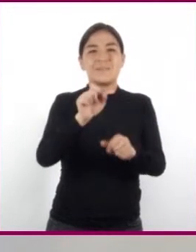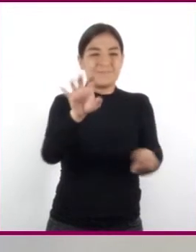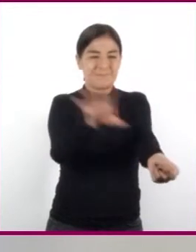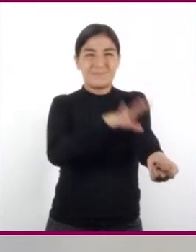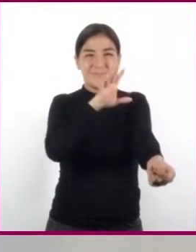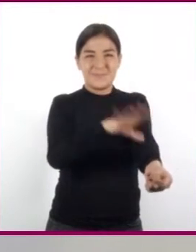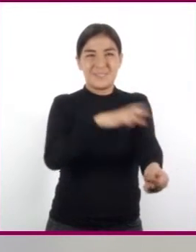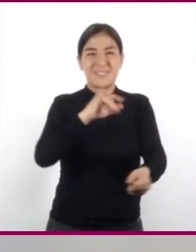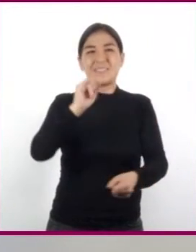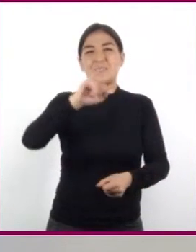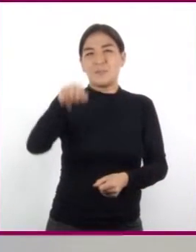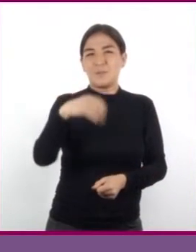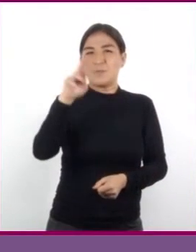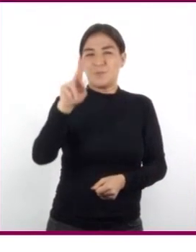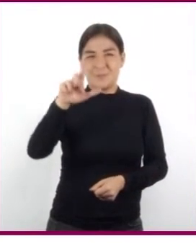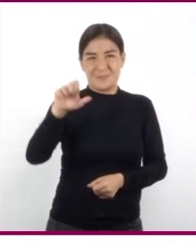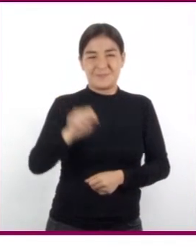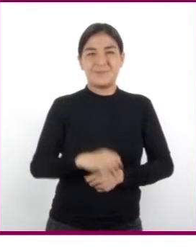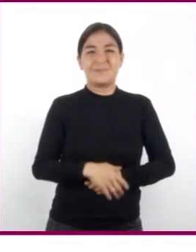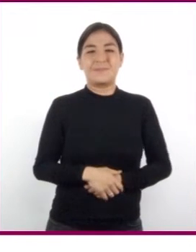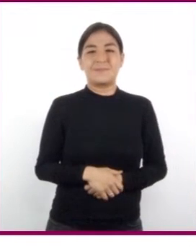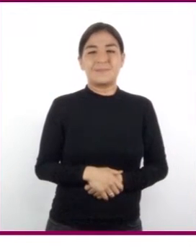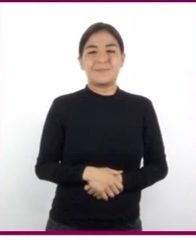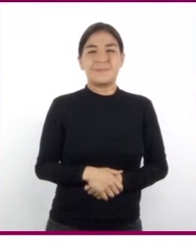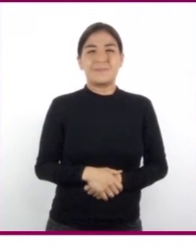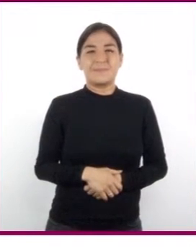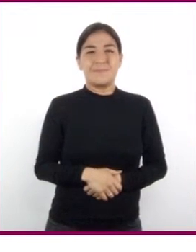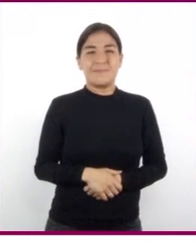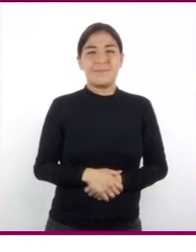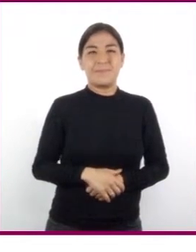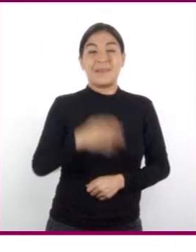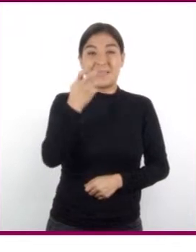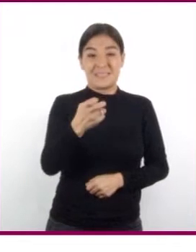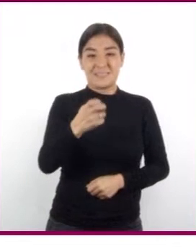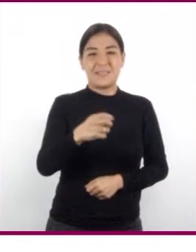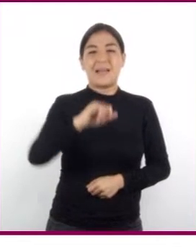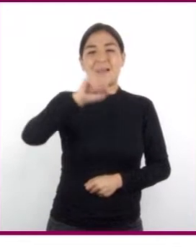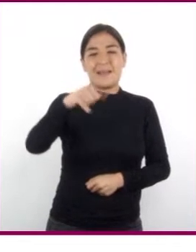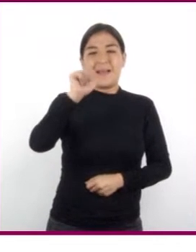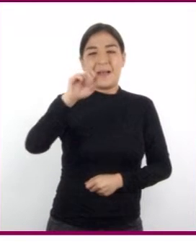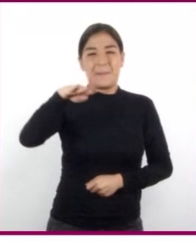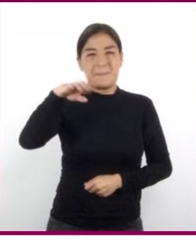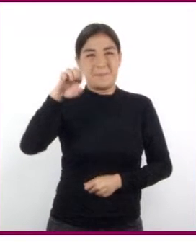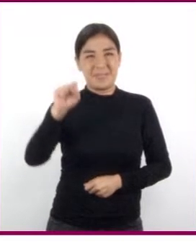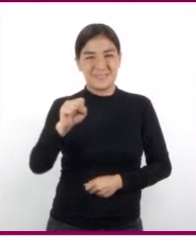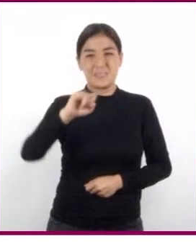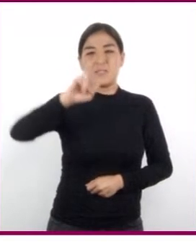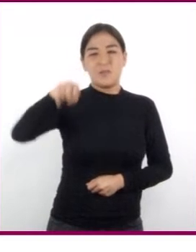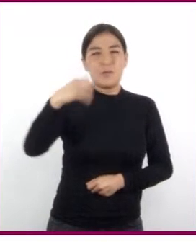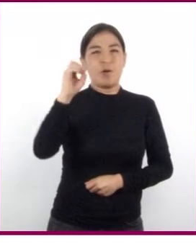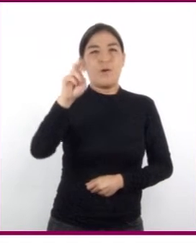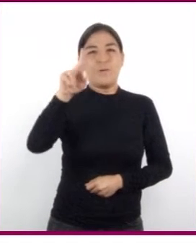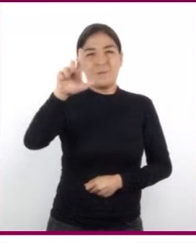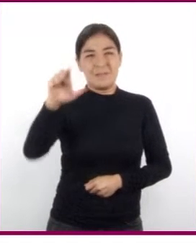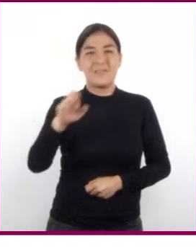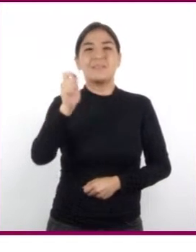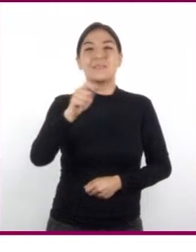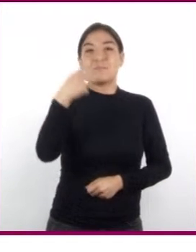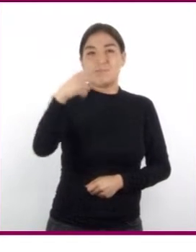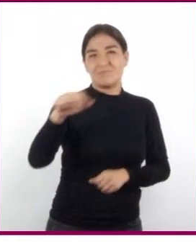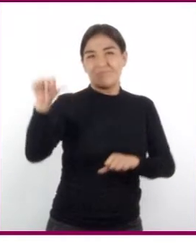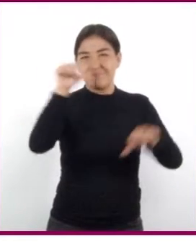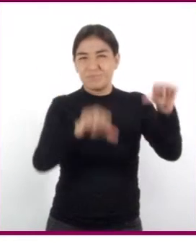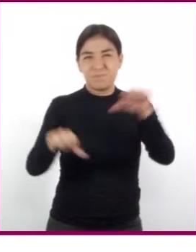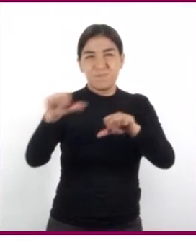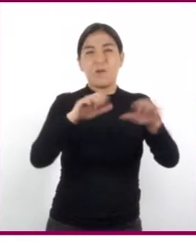en Joules. De hecho, fue James Prescott Joule quien realizó una serie de experimentos